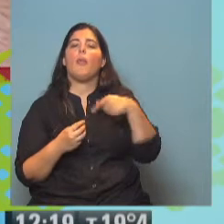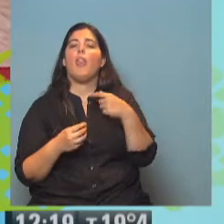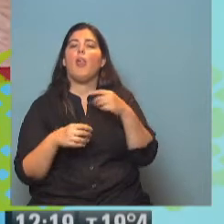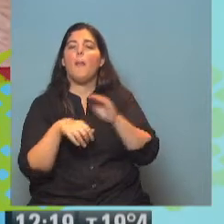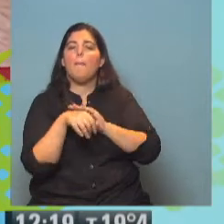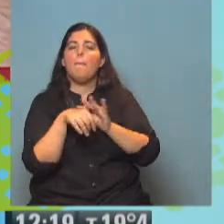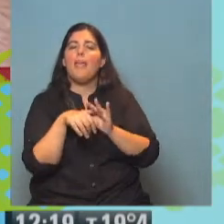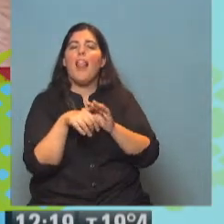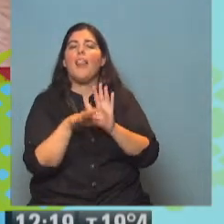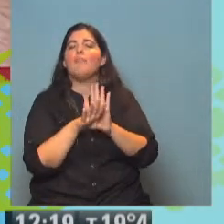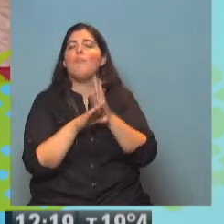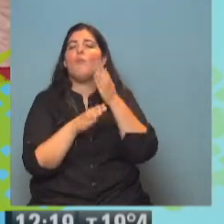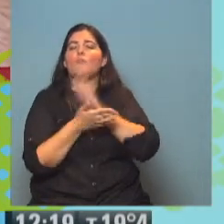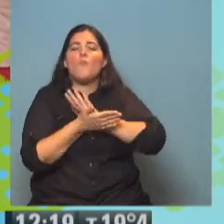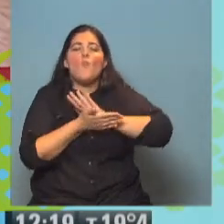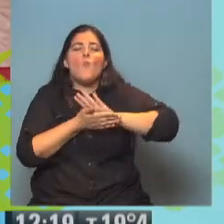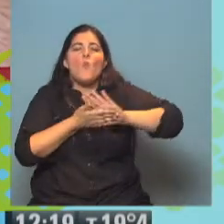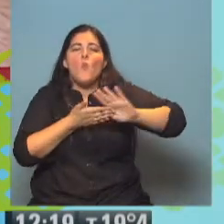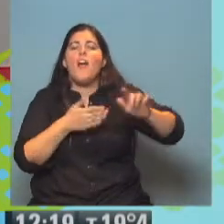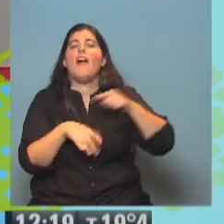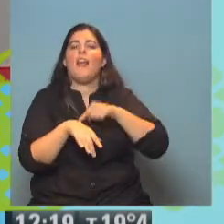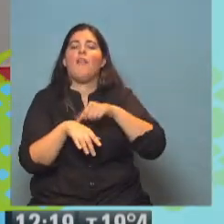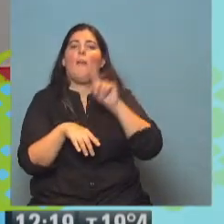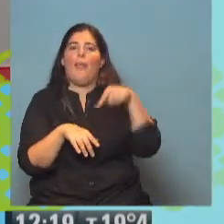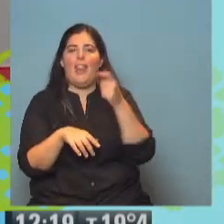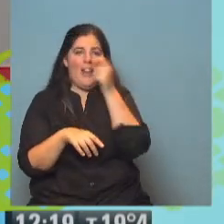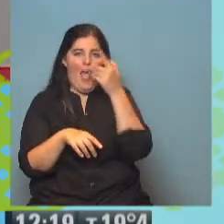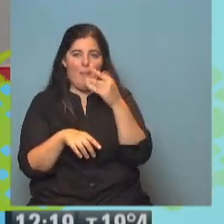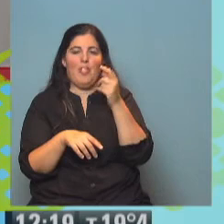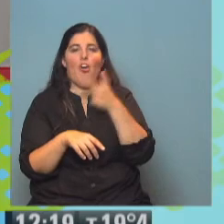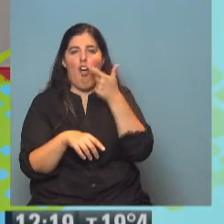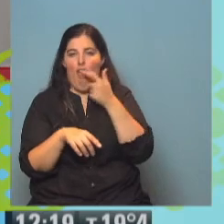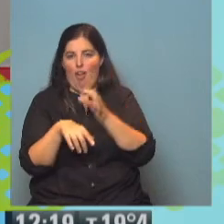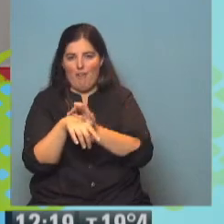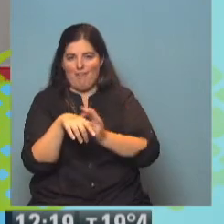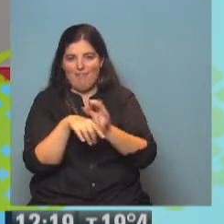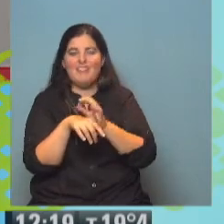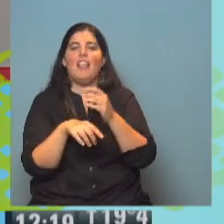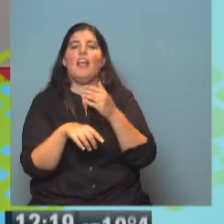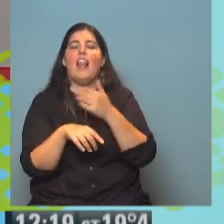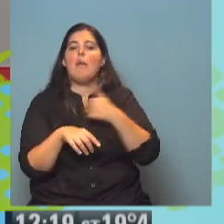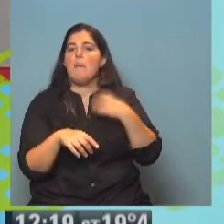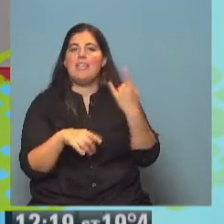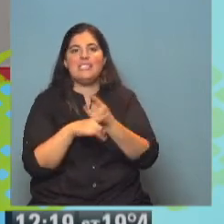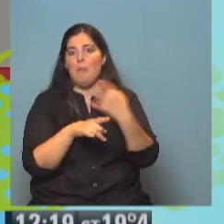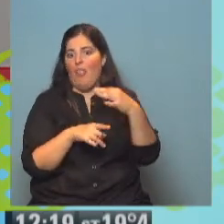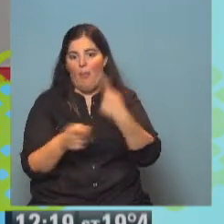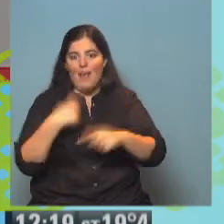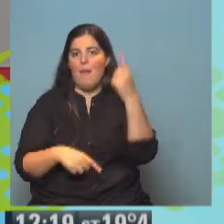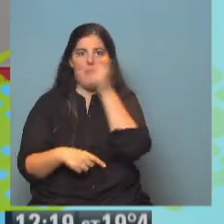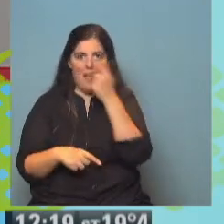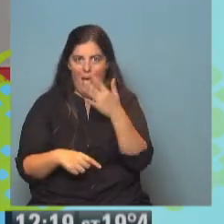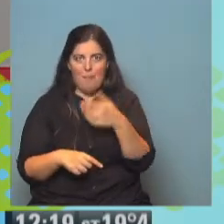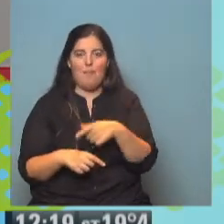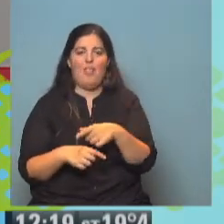piel virgen. Tenemos que pensar que es una piel virgen, entonces por lo tanto producen seguida una dermatitis. Entonces mamá siempre tiene que estar de acuerdo de cambiar rápido. Si siente una